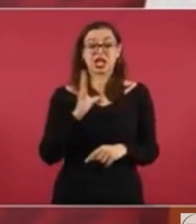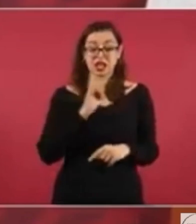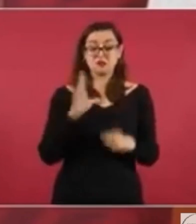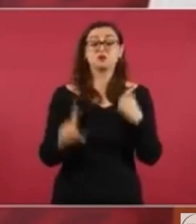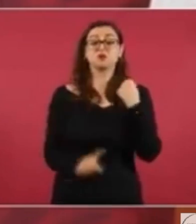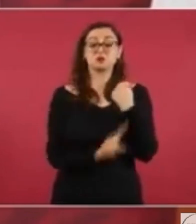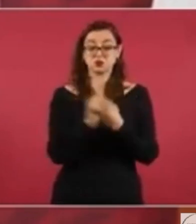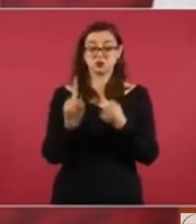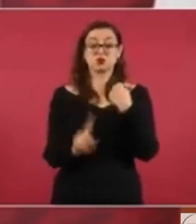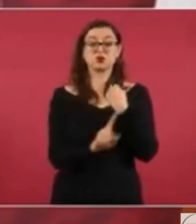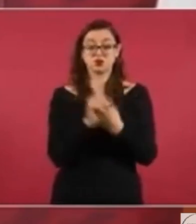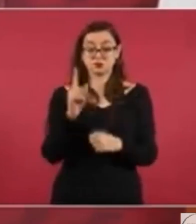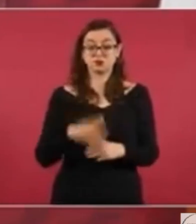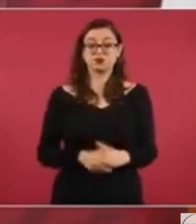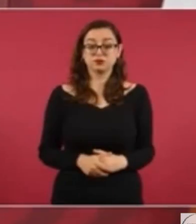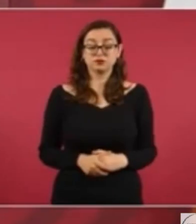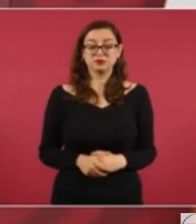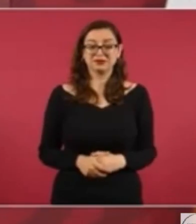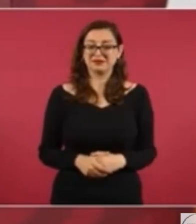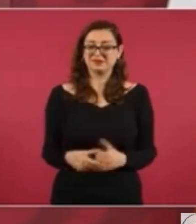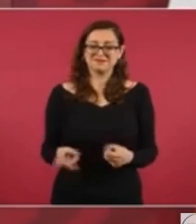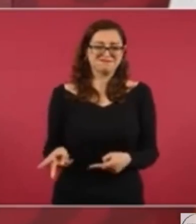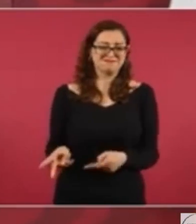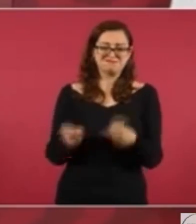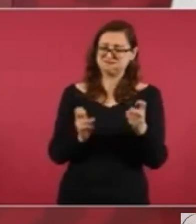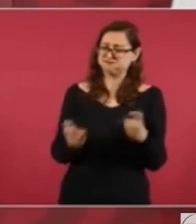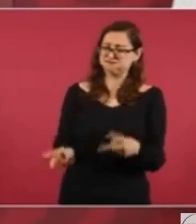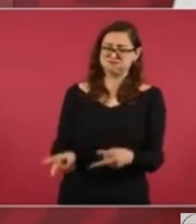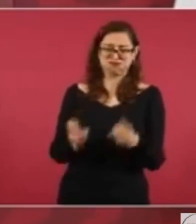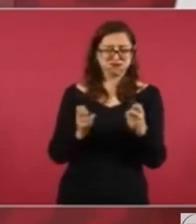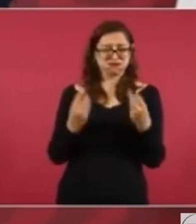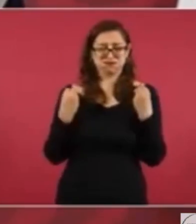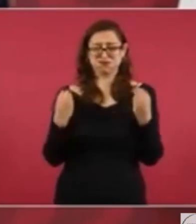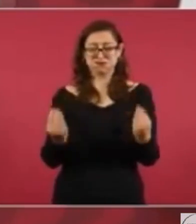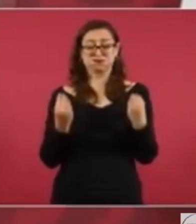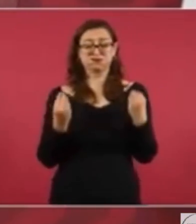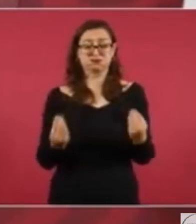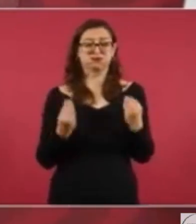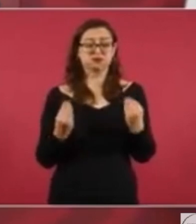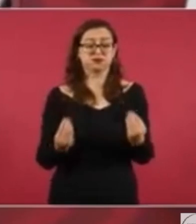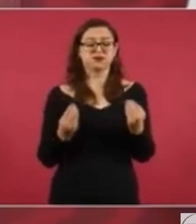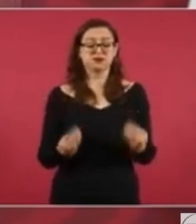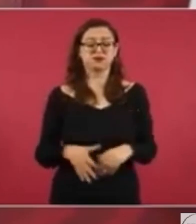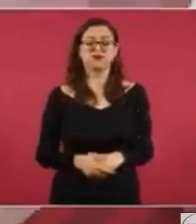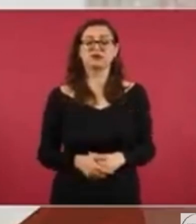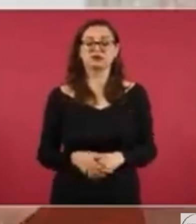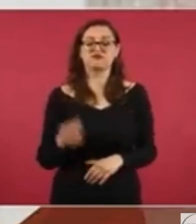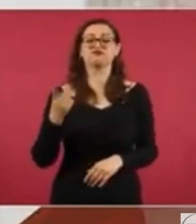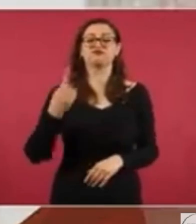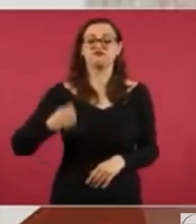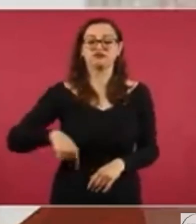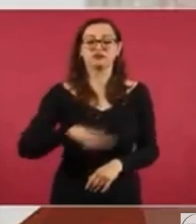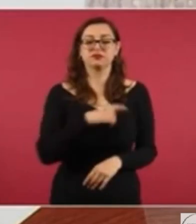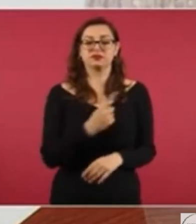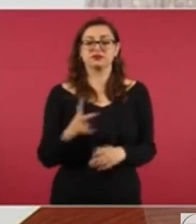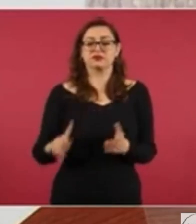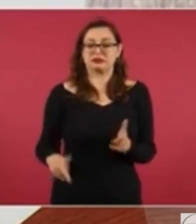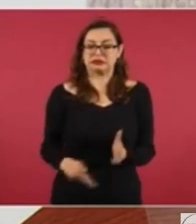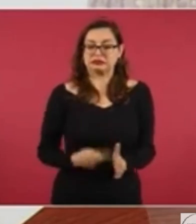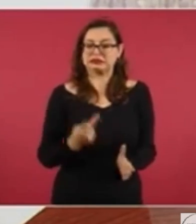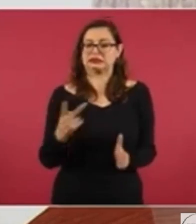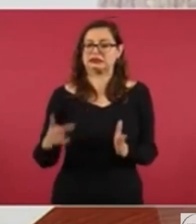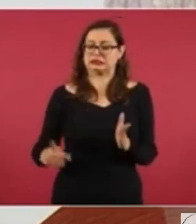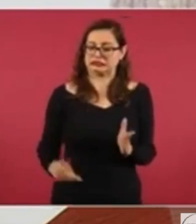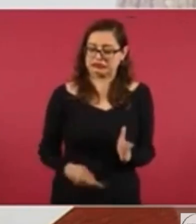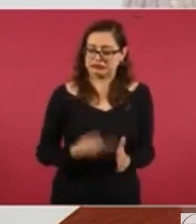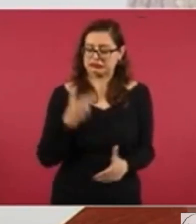muchos despojos y hemos avanzado y avanzado y vamos a procurar también